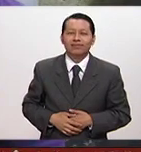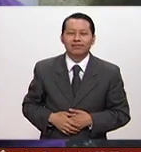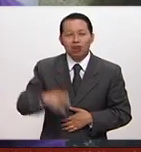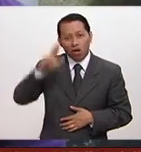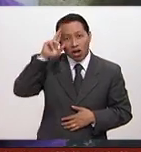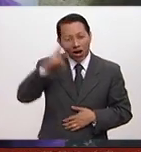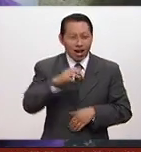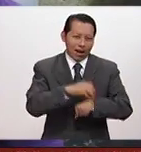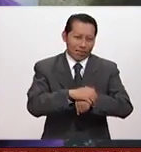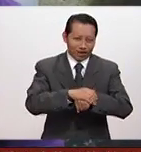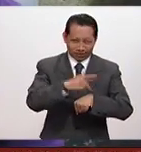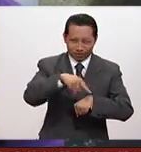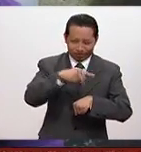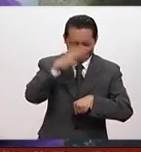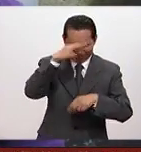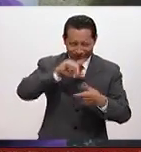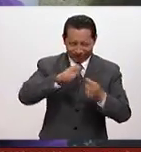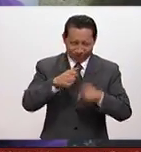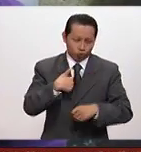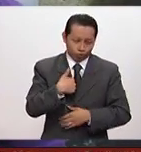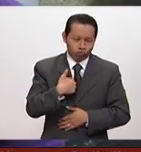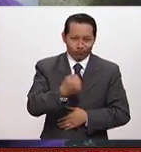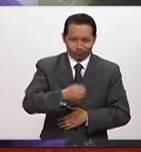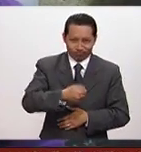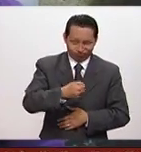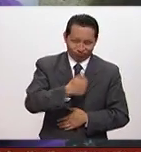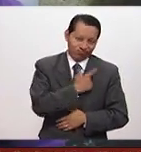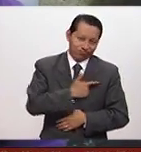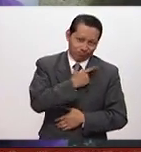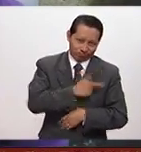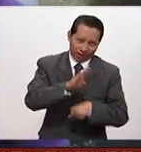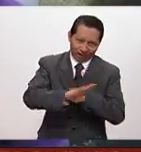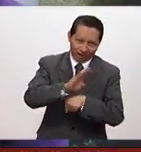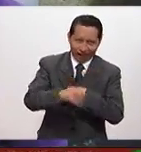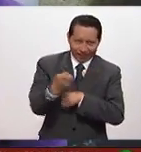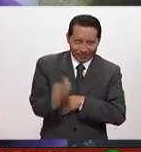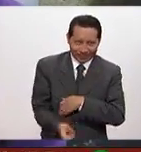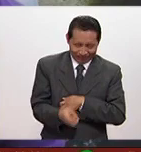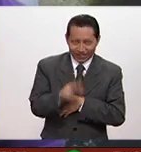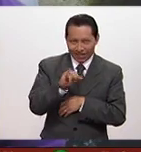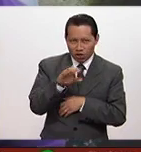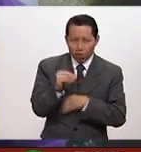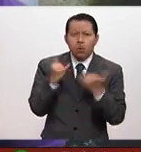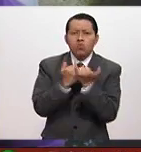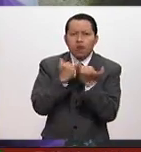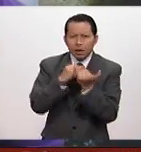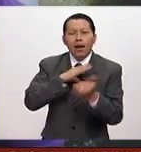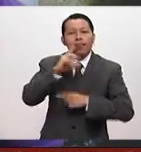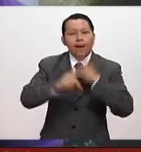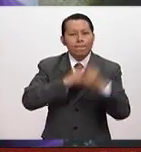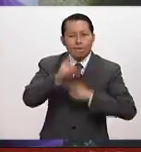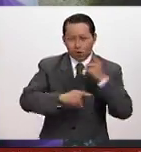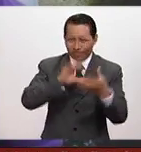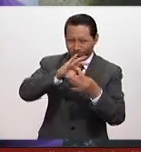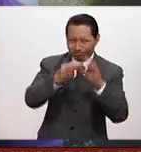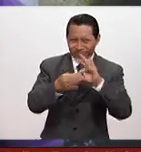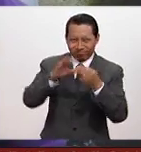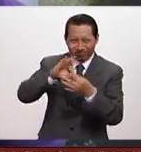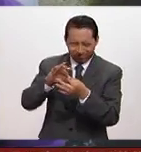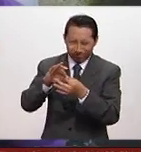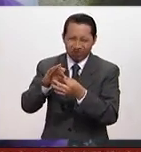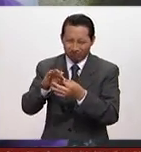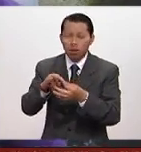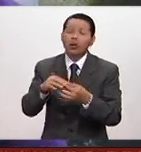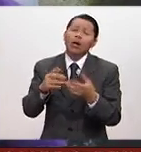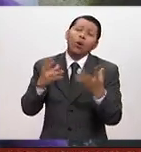¿Qué tal, amigos de México al Día? Los saludo con muchísimo gusto desde Río de Janeiro, en donde continúa la competencia de atletas mexicanos en estos Juegos de Río. Lamentablemente,